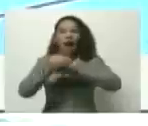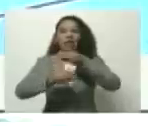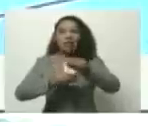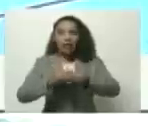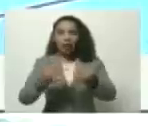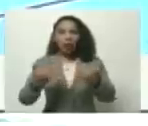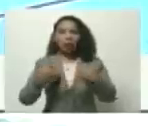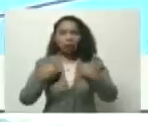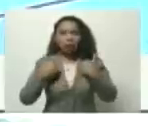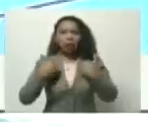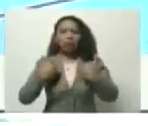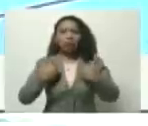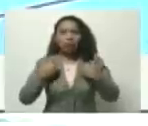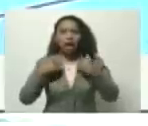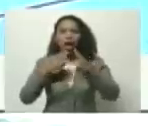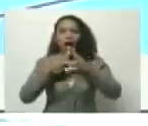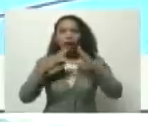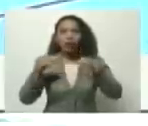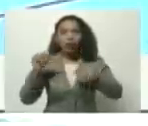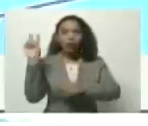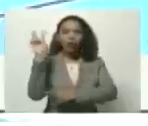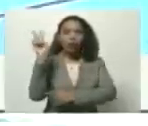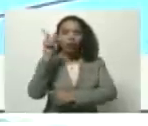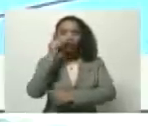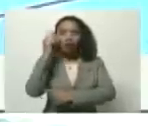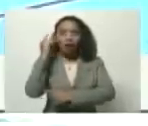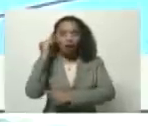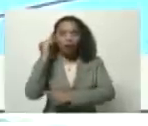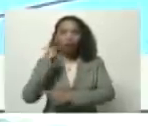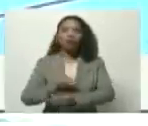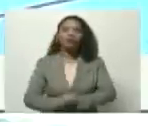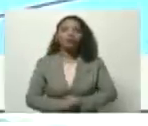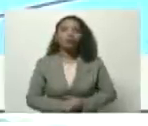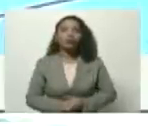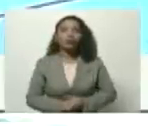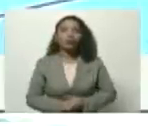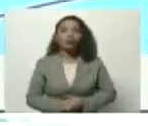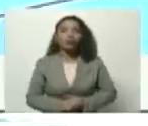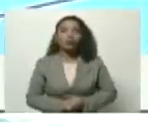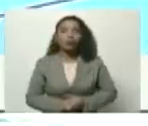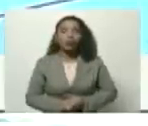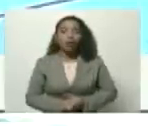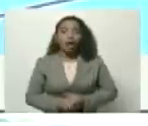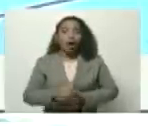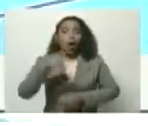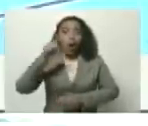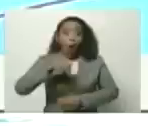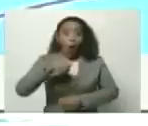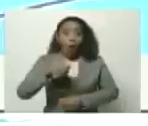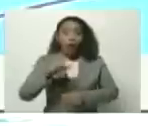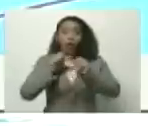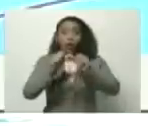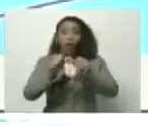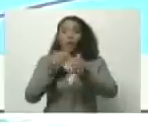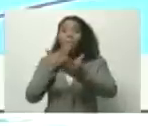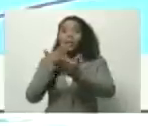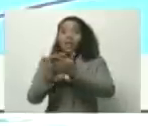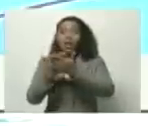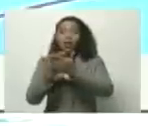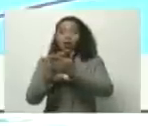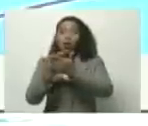sufrimiento a todos los venezolanos y a todas las venezolanas. Aún hoy siguen pidiendo sanciones,